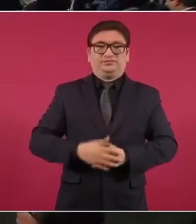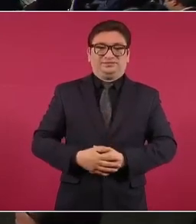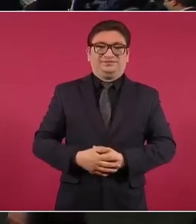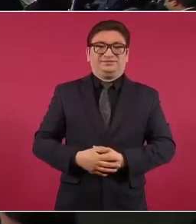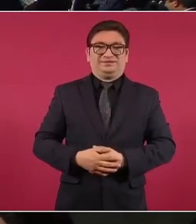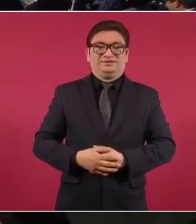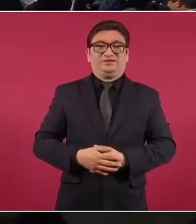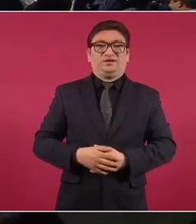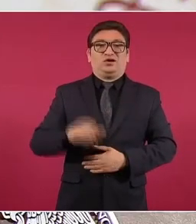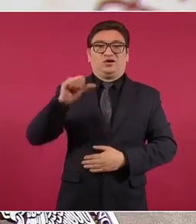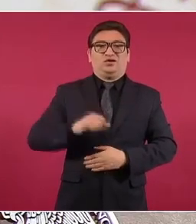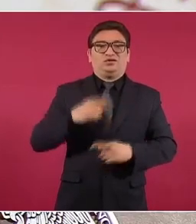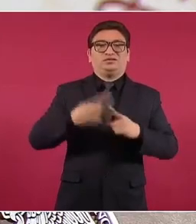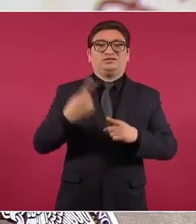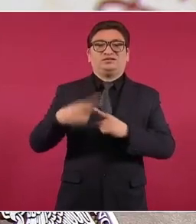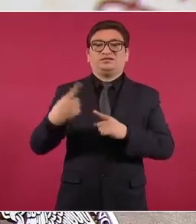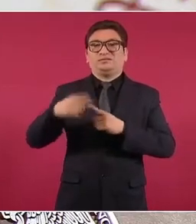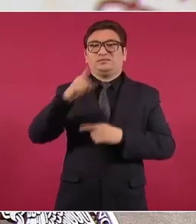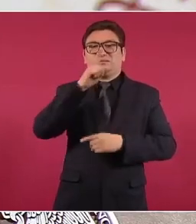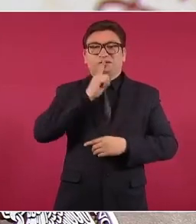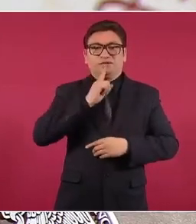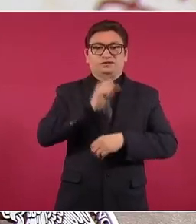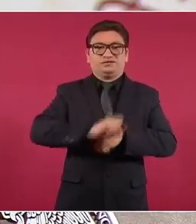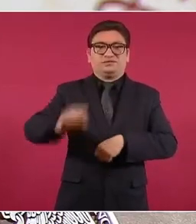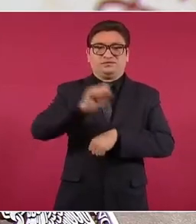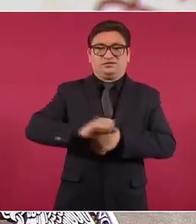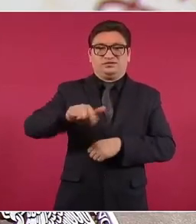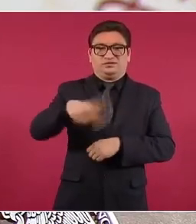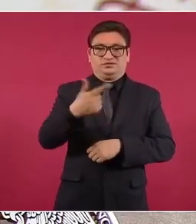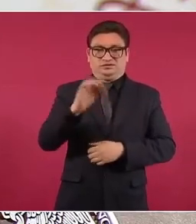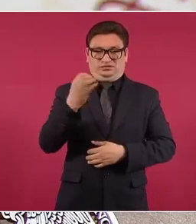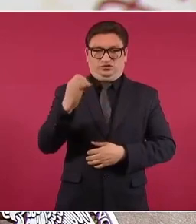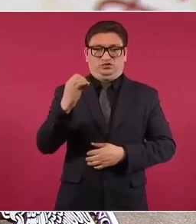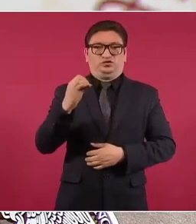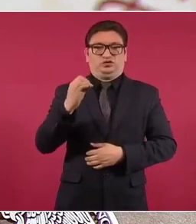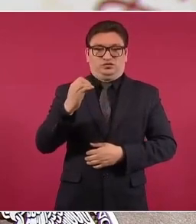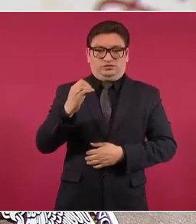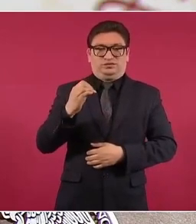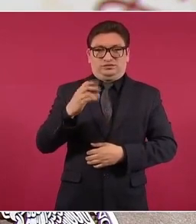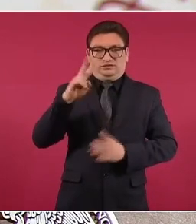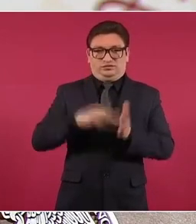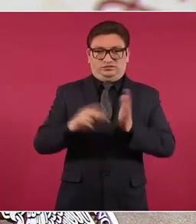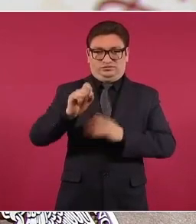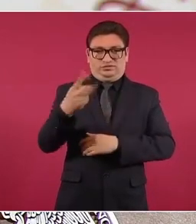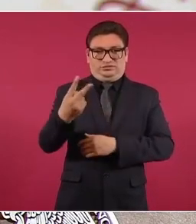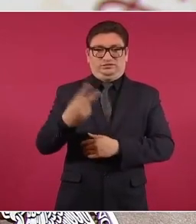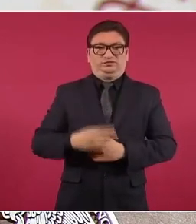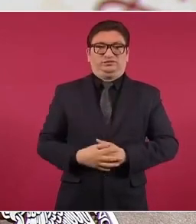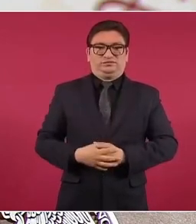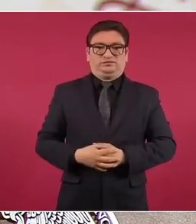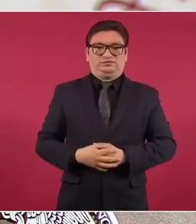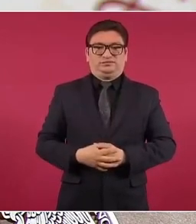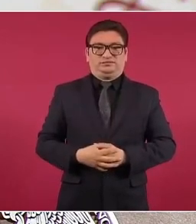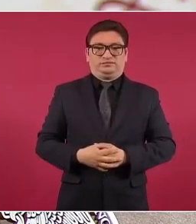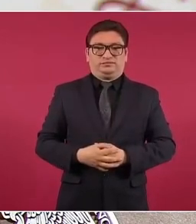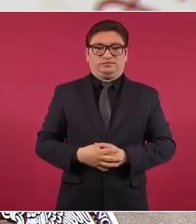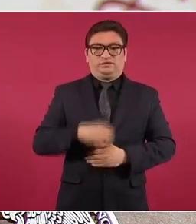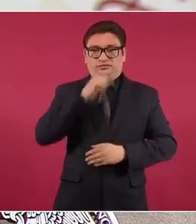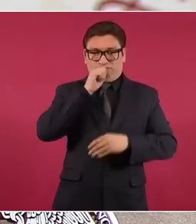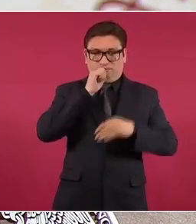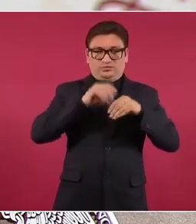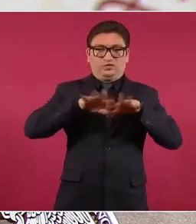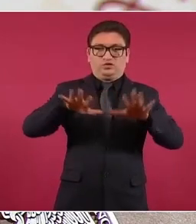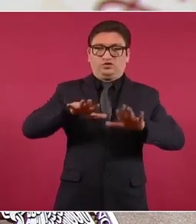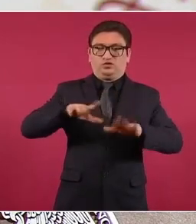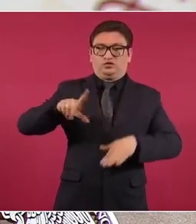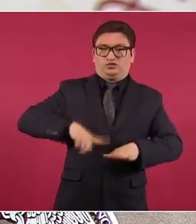Este es el Quién es quién en las mentiras de la semana del 12 de octubre de 2022. Campaña contra